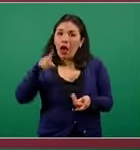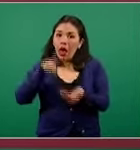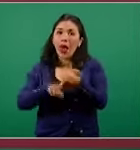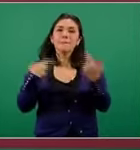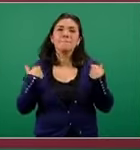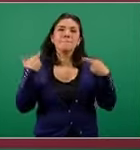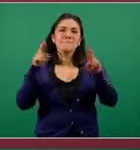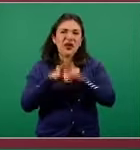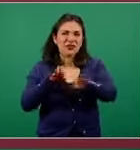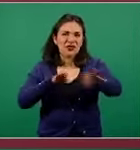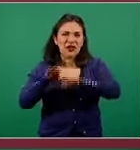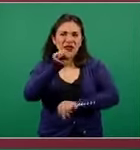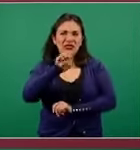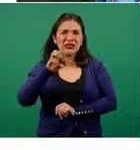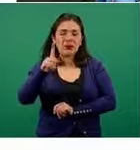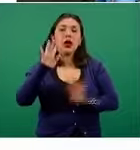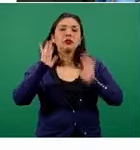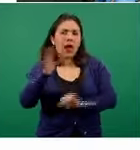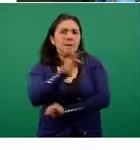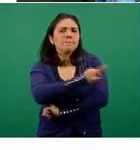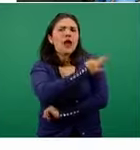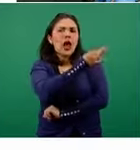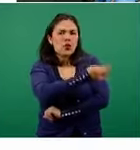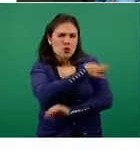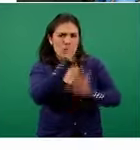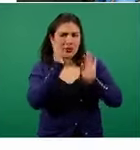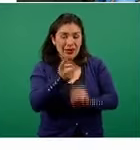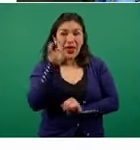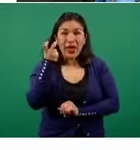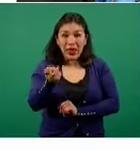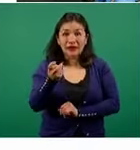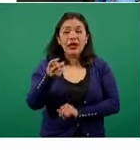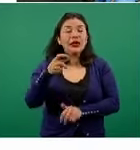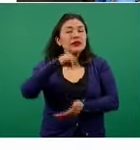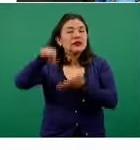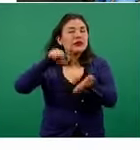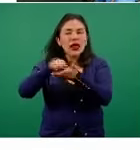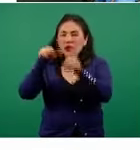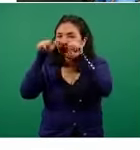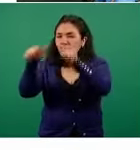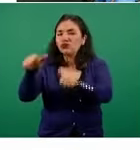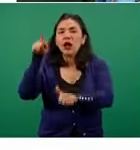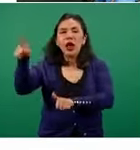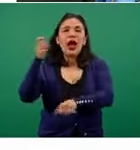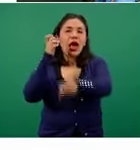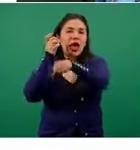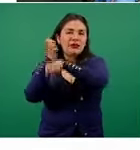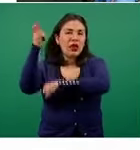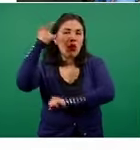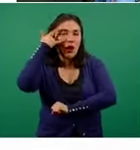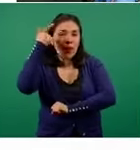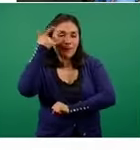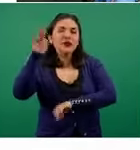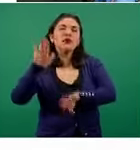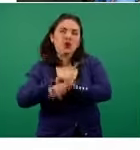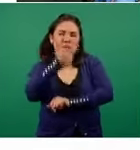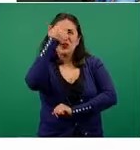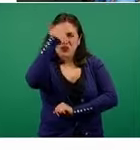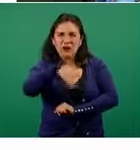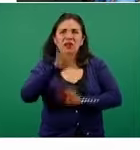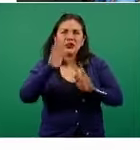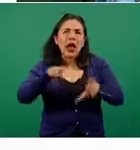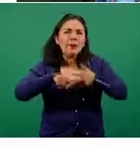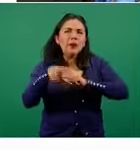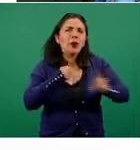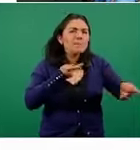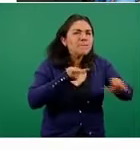personal educativo han sido ya vacunadas. Esto está centrado en el estado de Campeche por las razones ya comentadas desde que estábamos